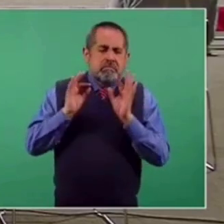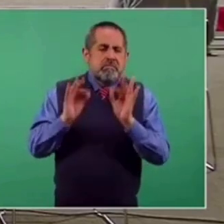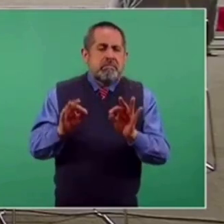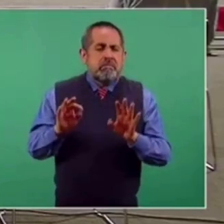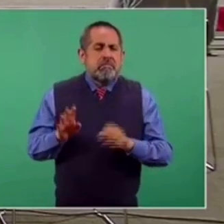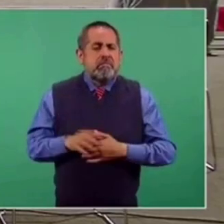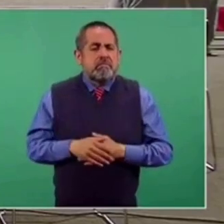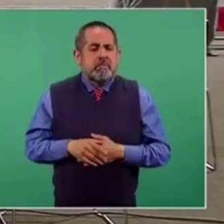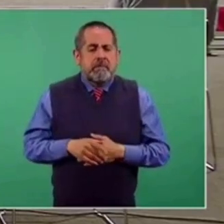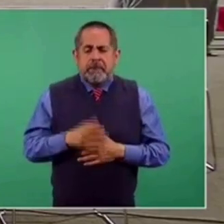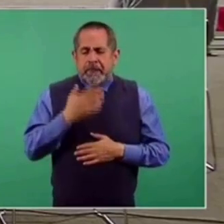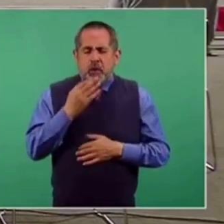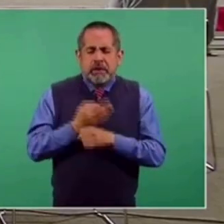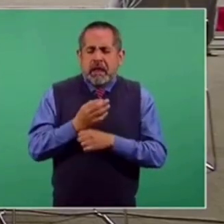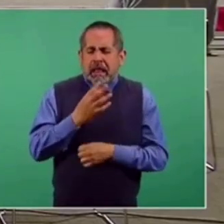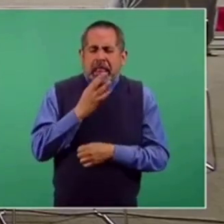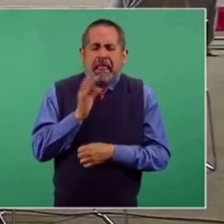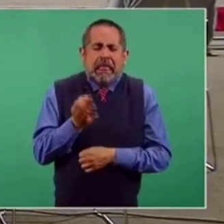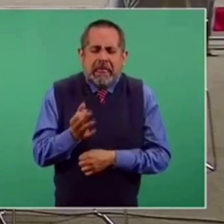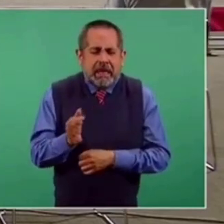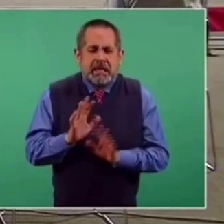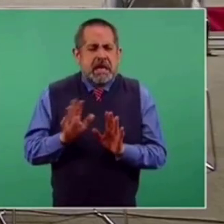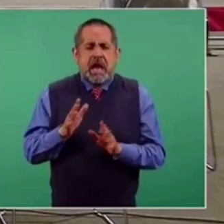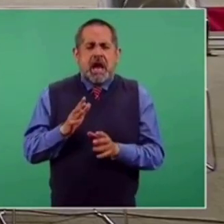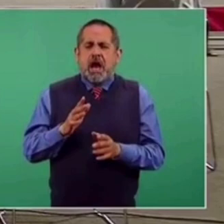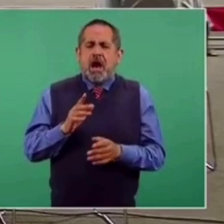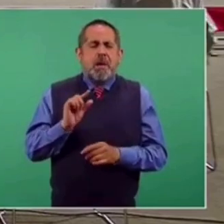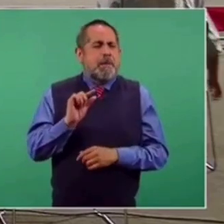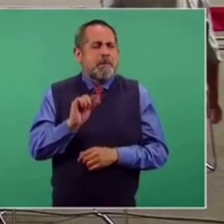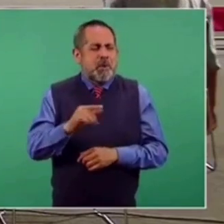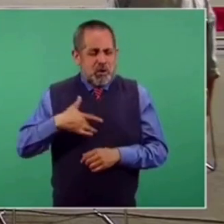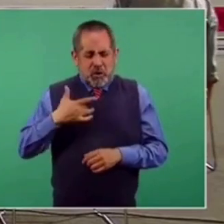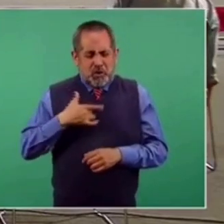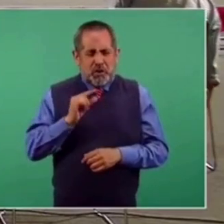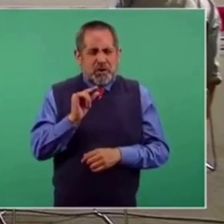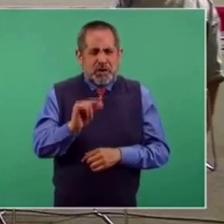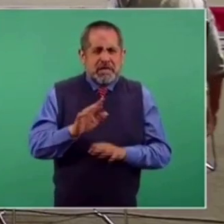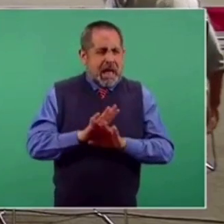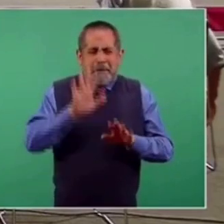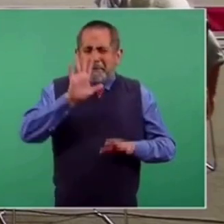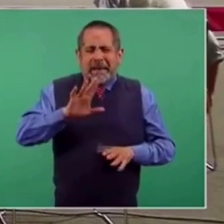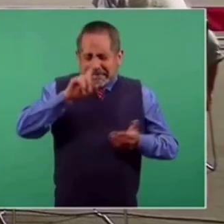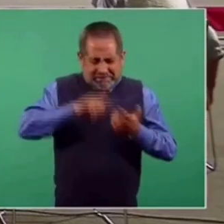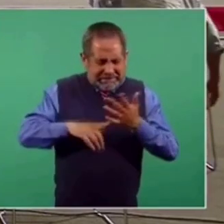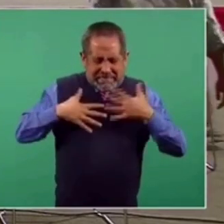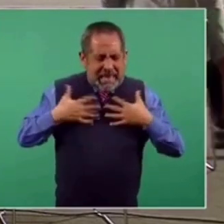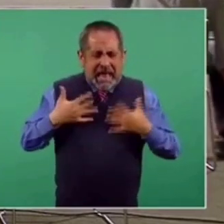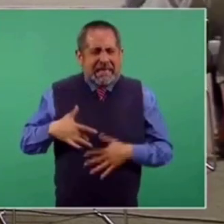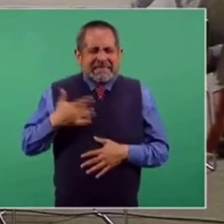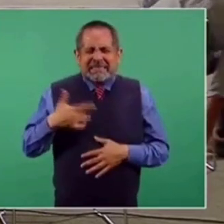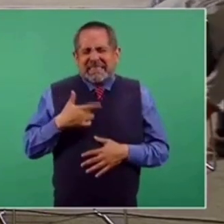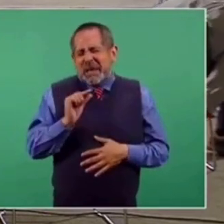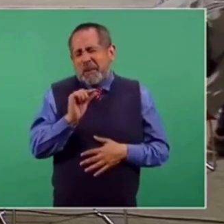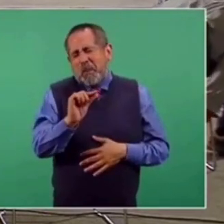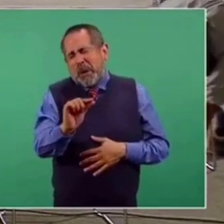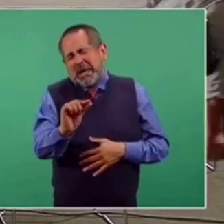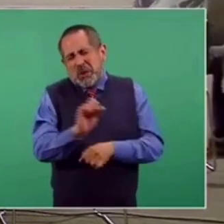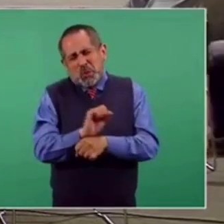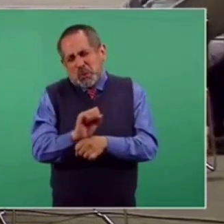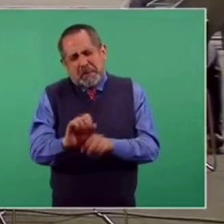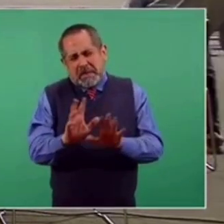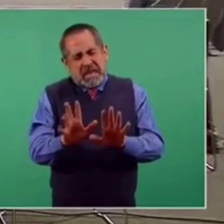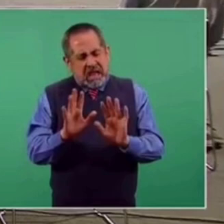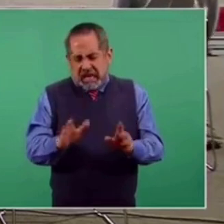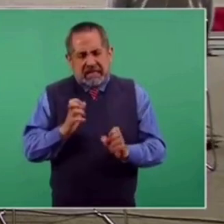mínima, prácticamente se reporta prácticamente asintomático, es decir, con síntomas muy leves en este momento,